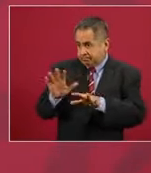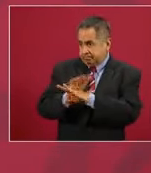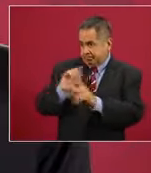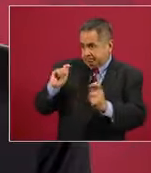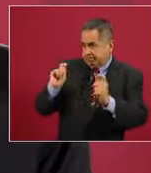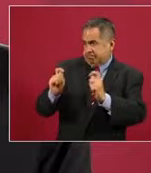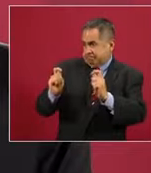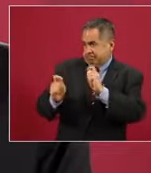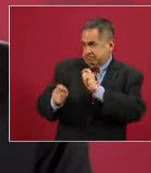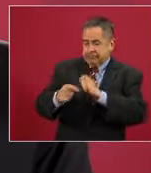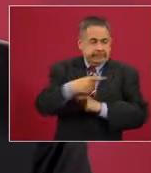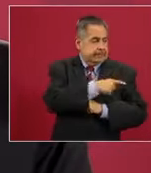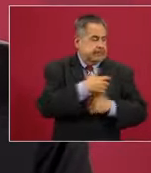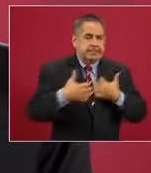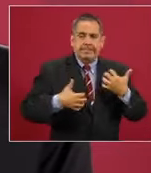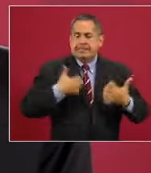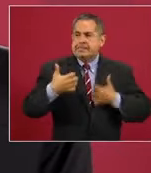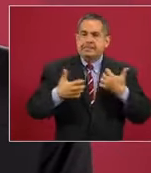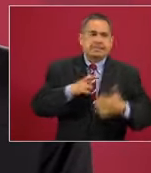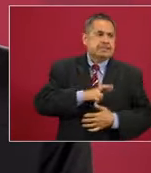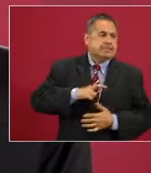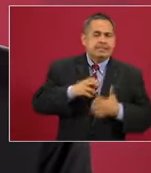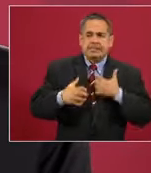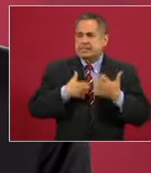a cabo. Ya lo he dicho,